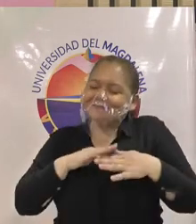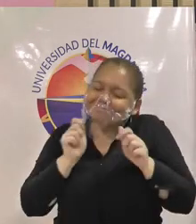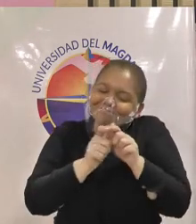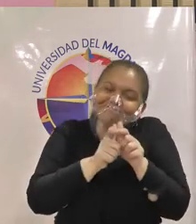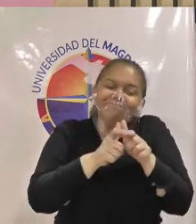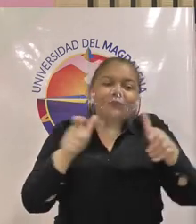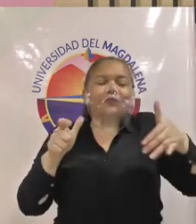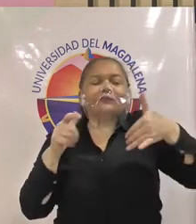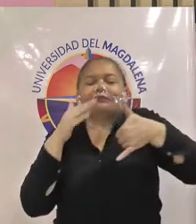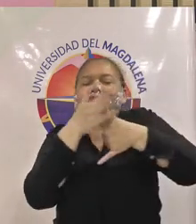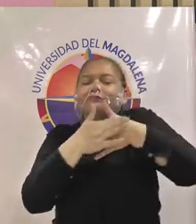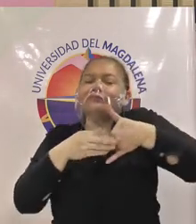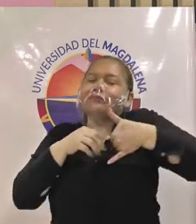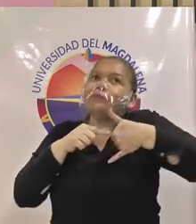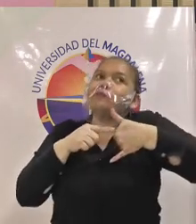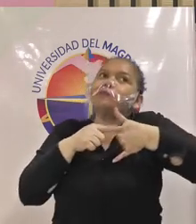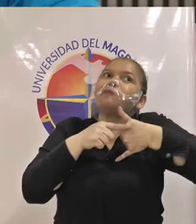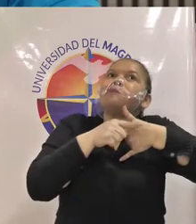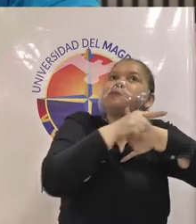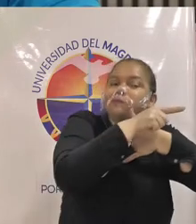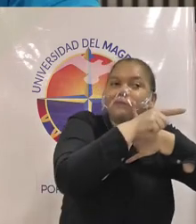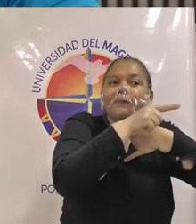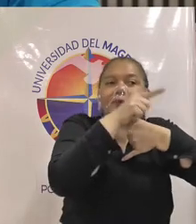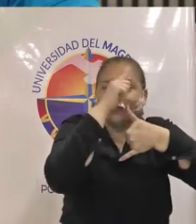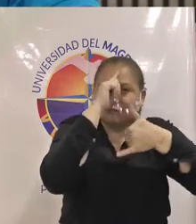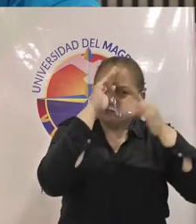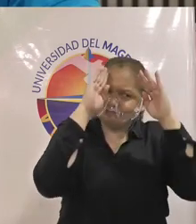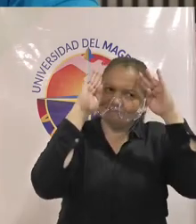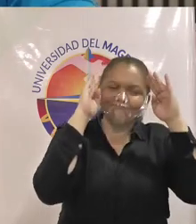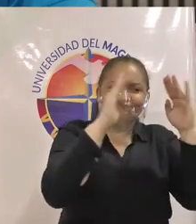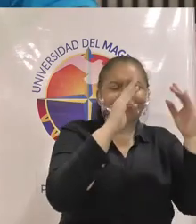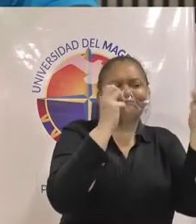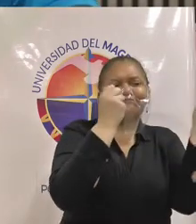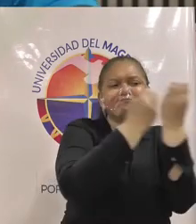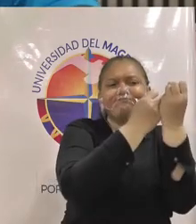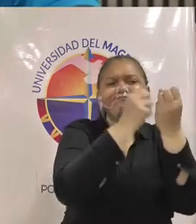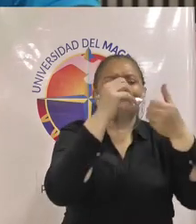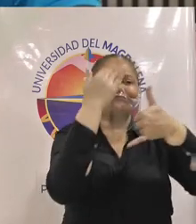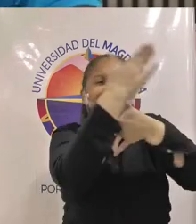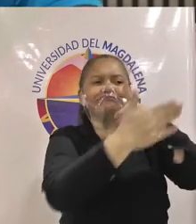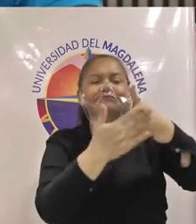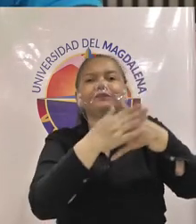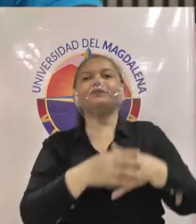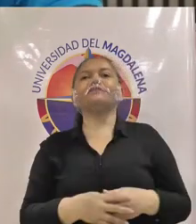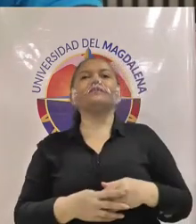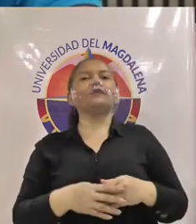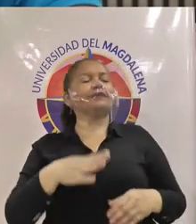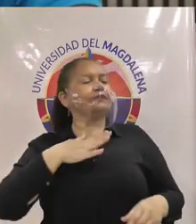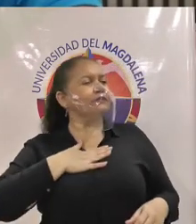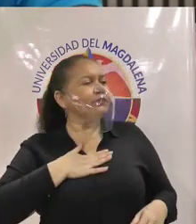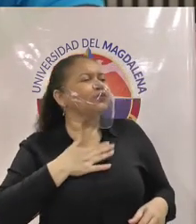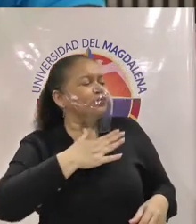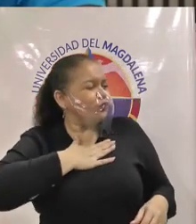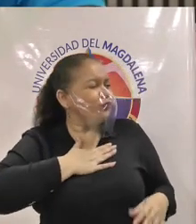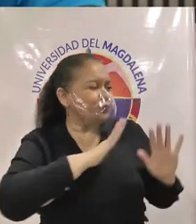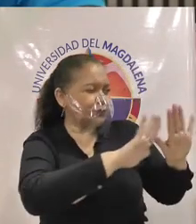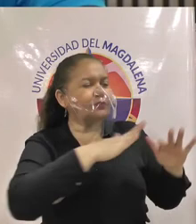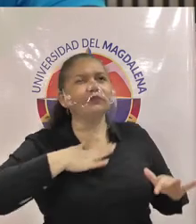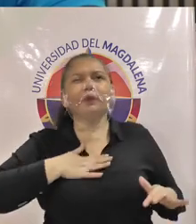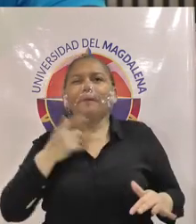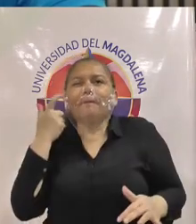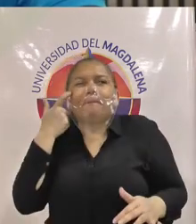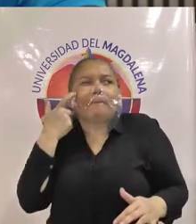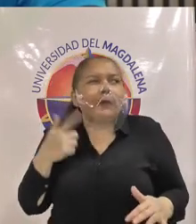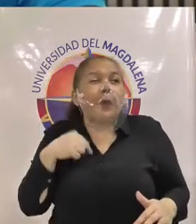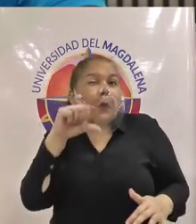nosotros digamos que en este enfoque que tiene el plan de desarrollo hemos querido investigar en otras universidades cómo se ha